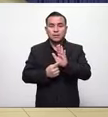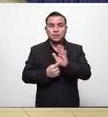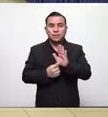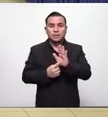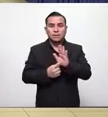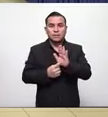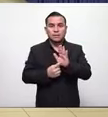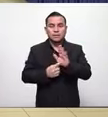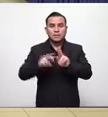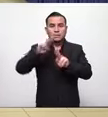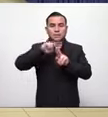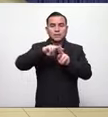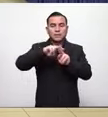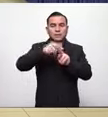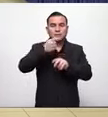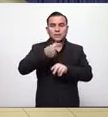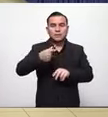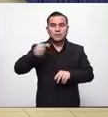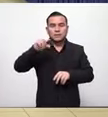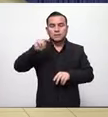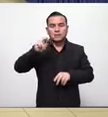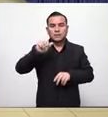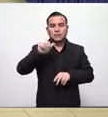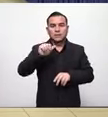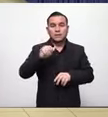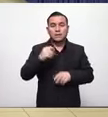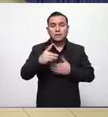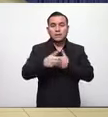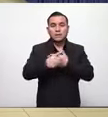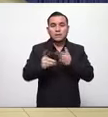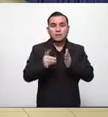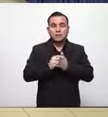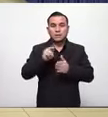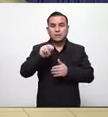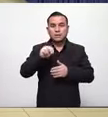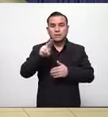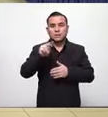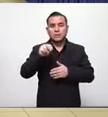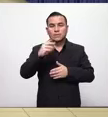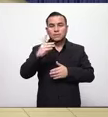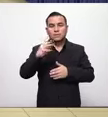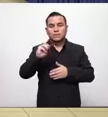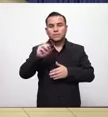Gana al diputado Numan Salgado